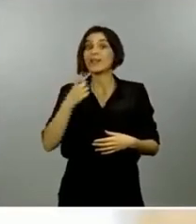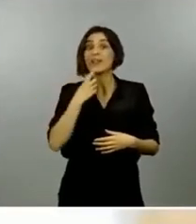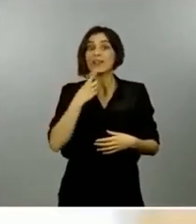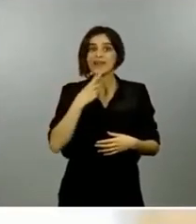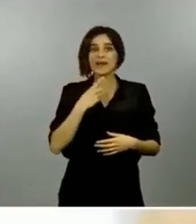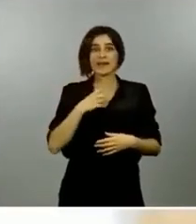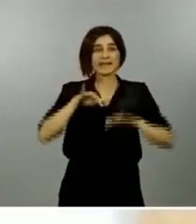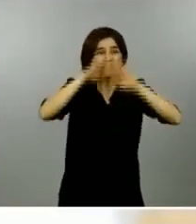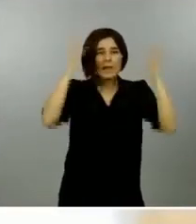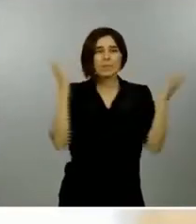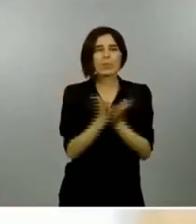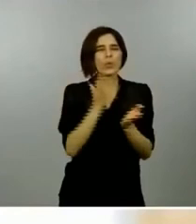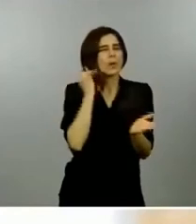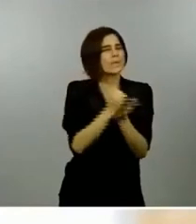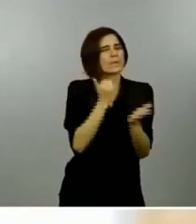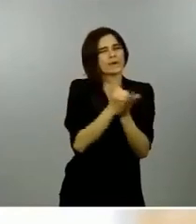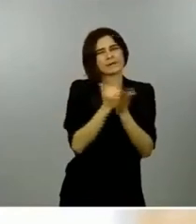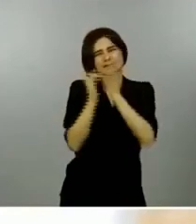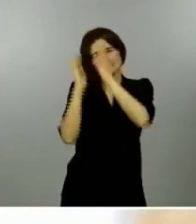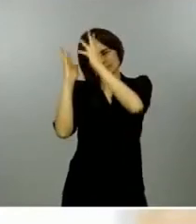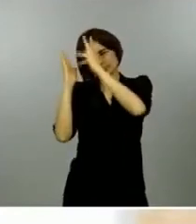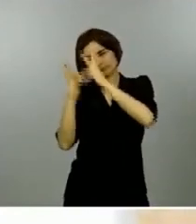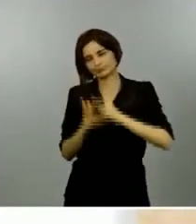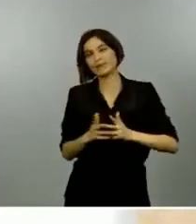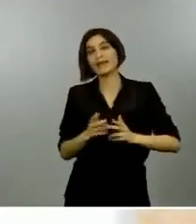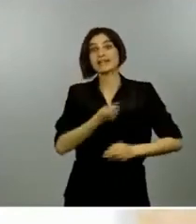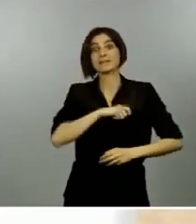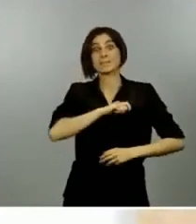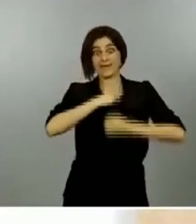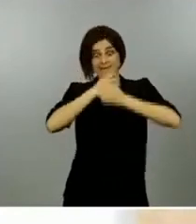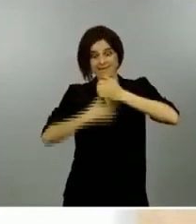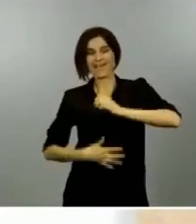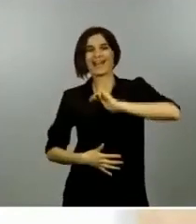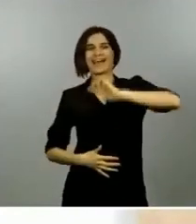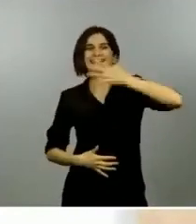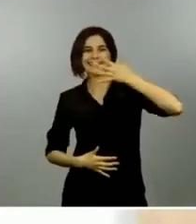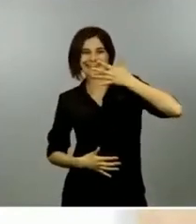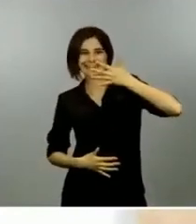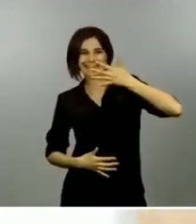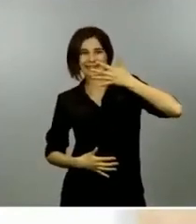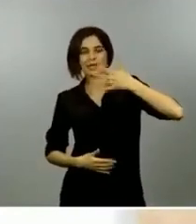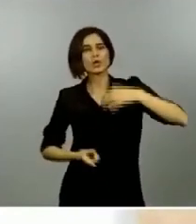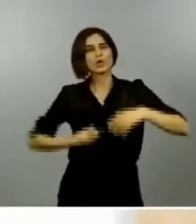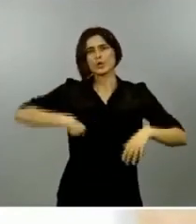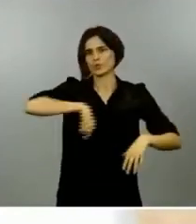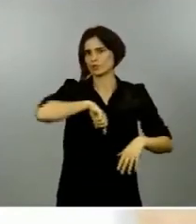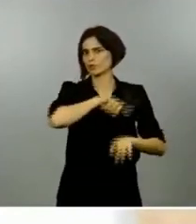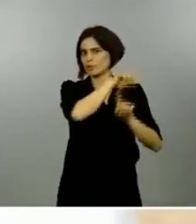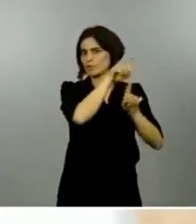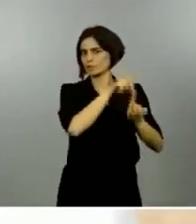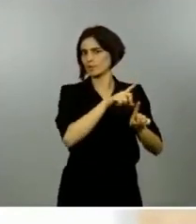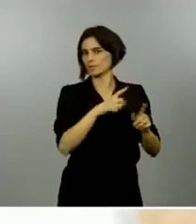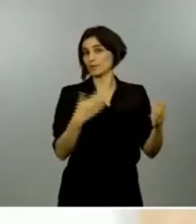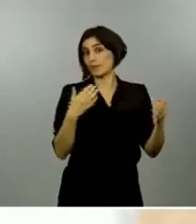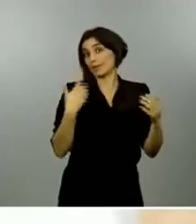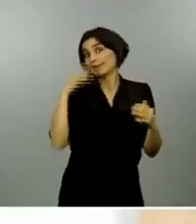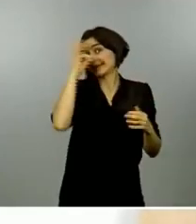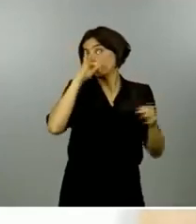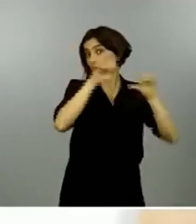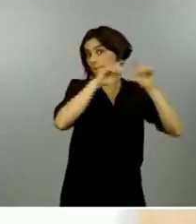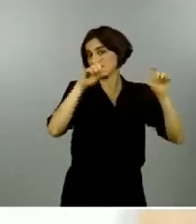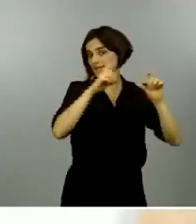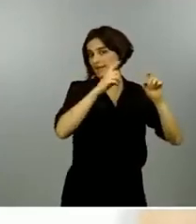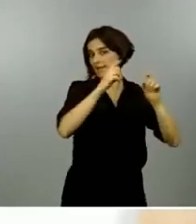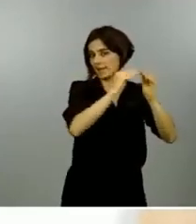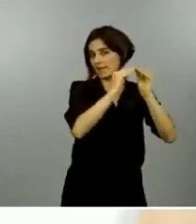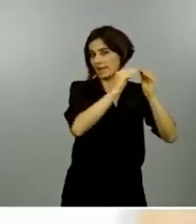CNN ha contactado con Johns Hopkins nos han dicho que no figura y en nuestros emails y mensajes al Ministerio de Sanidad han quedado sin responder